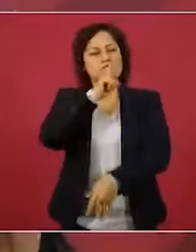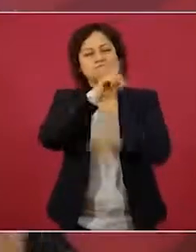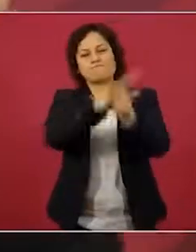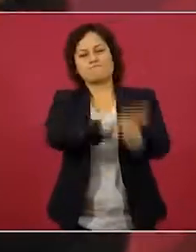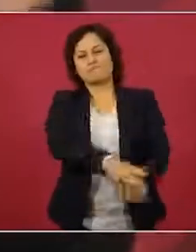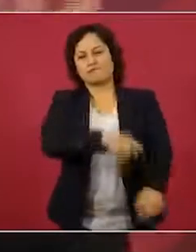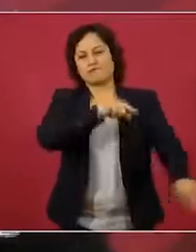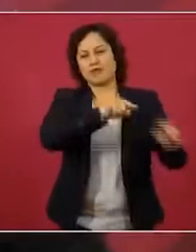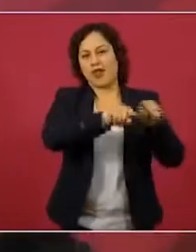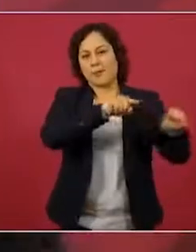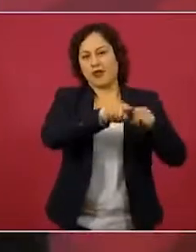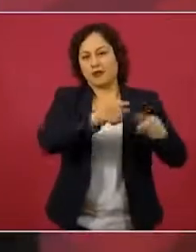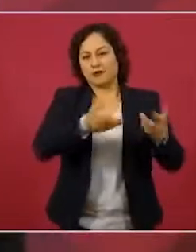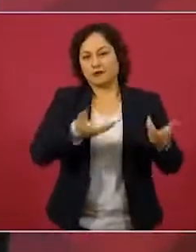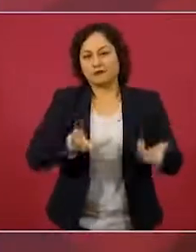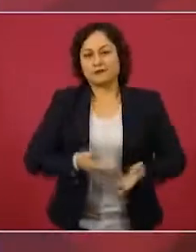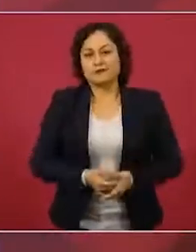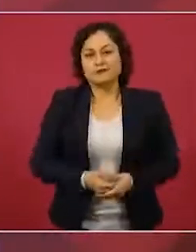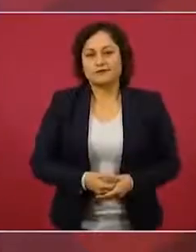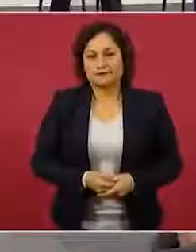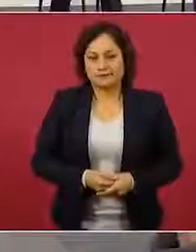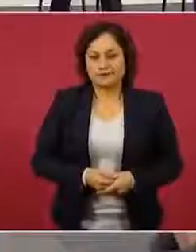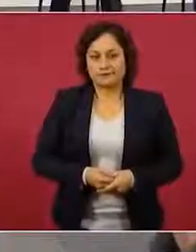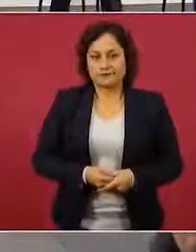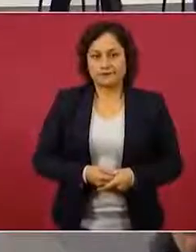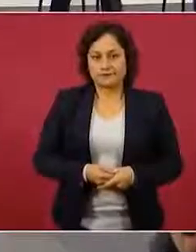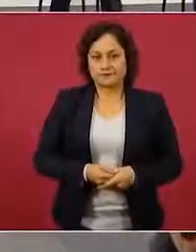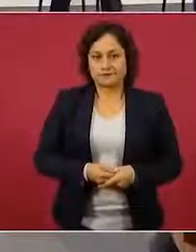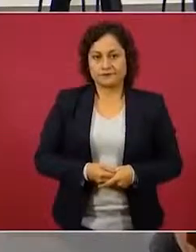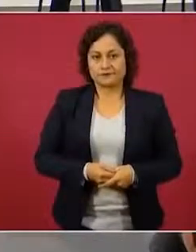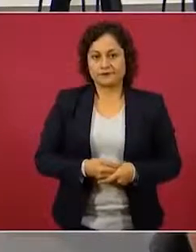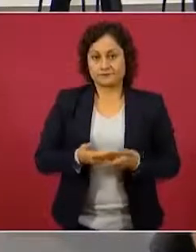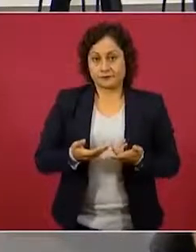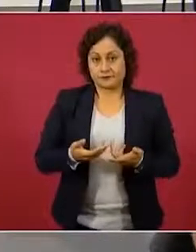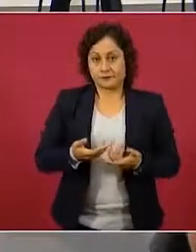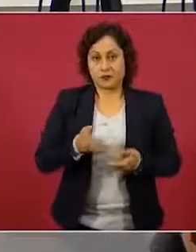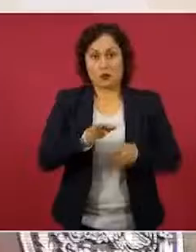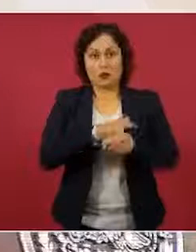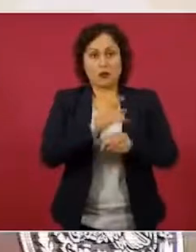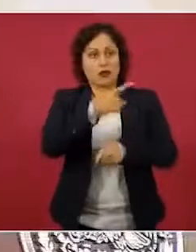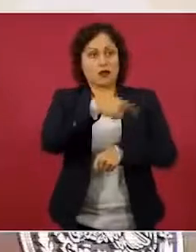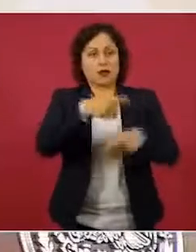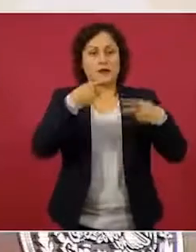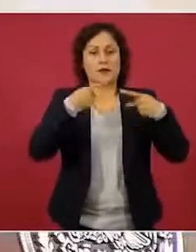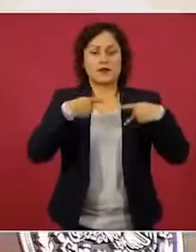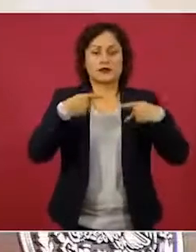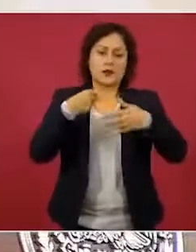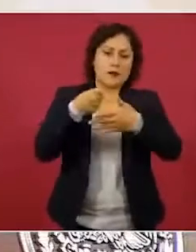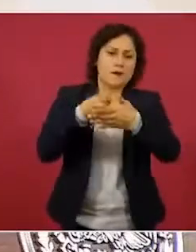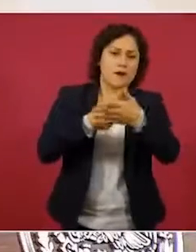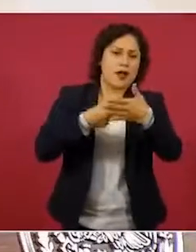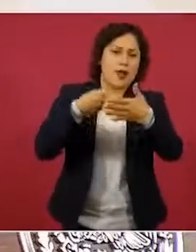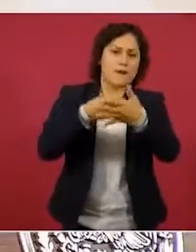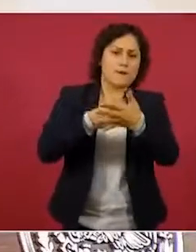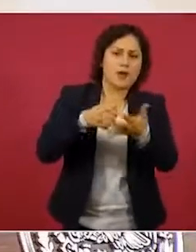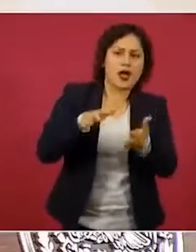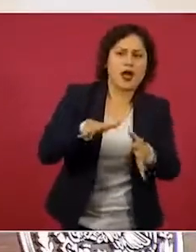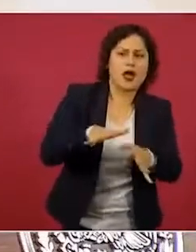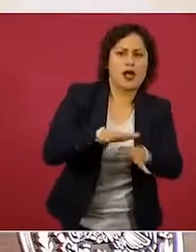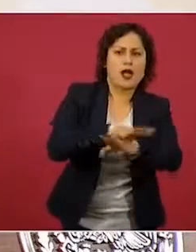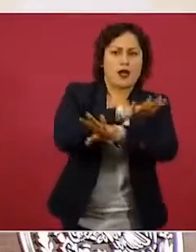los jefes sienten que les afectan